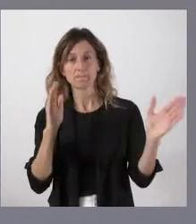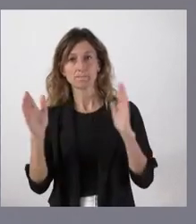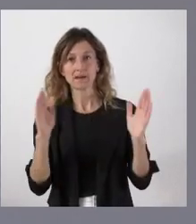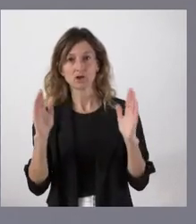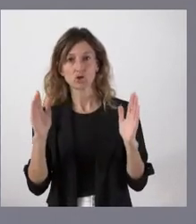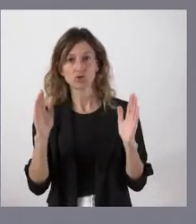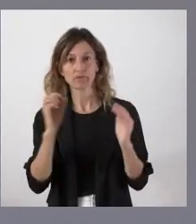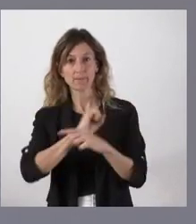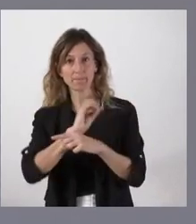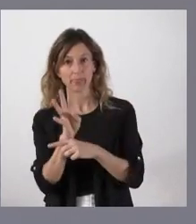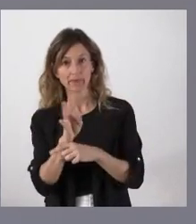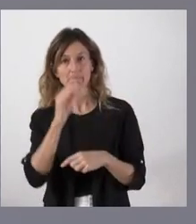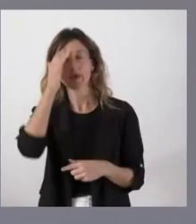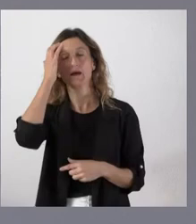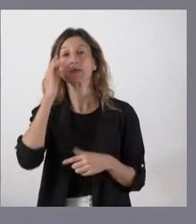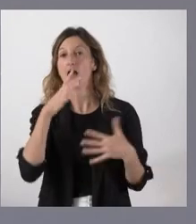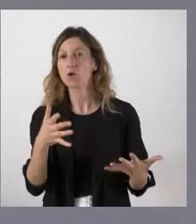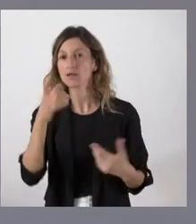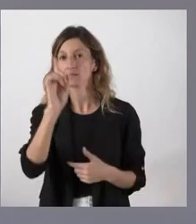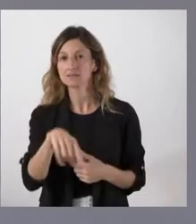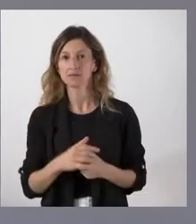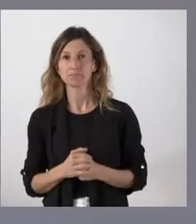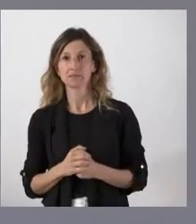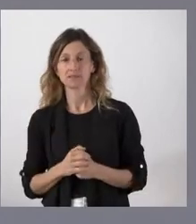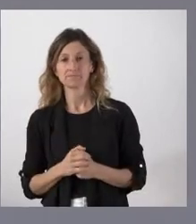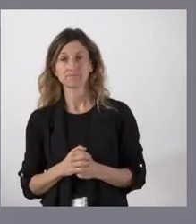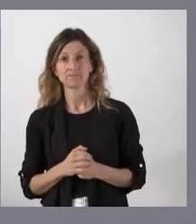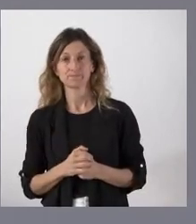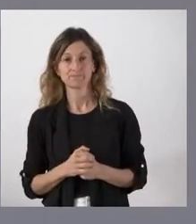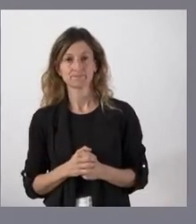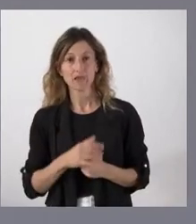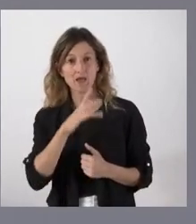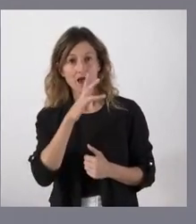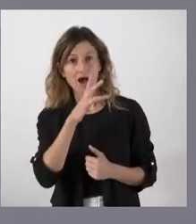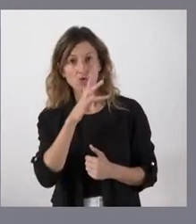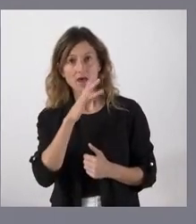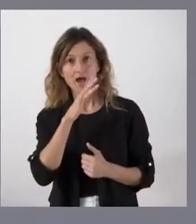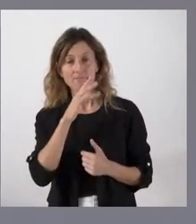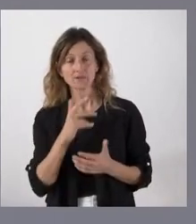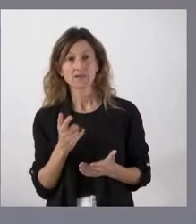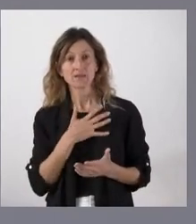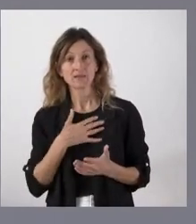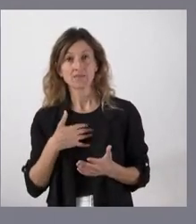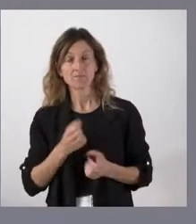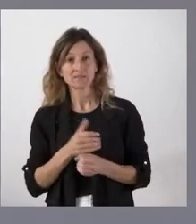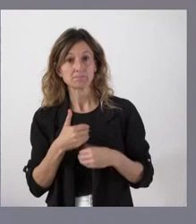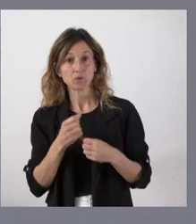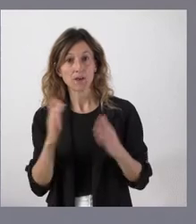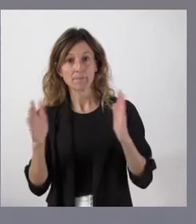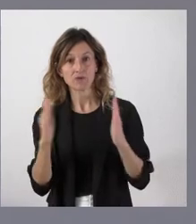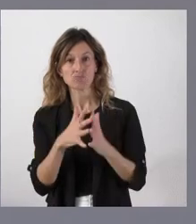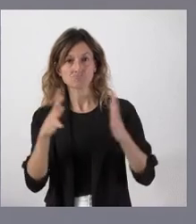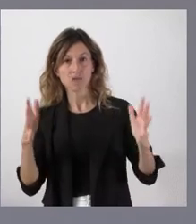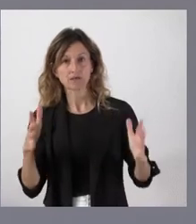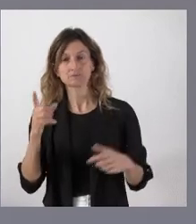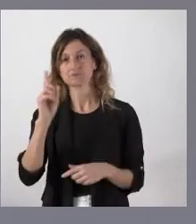intenso de la pandemia, incluso en el momento actual, pero si ahora se nos habilita a poder ofrecer un periodo de desagregación más amplio, naturalmente